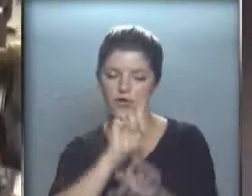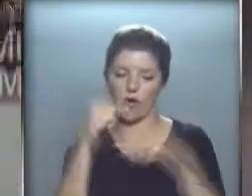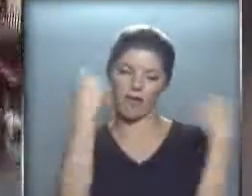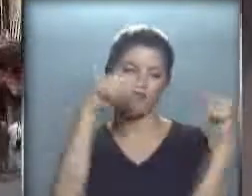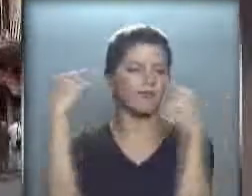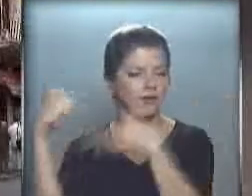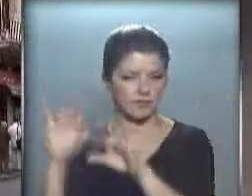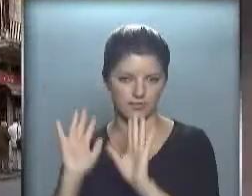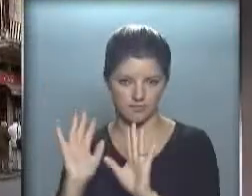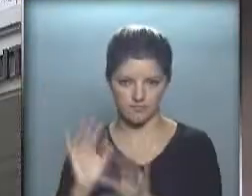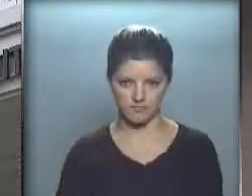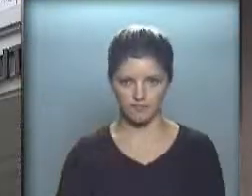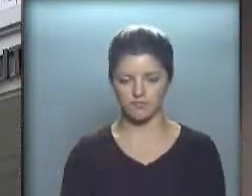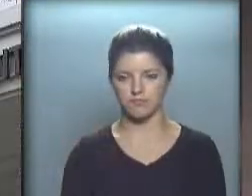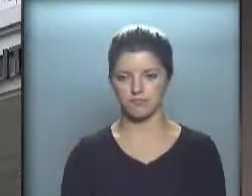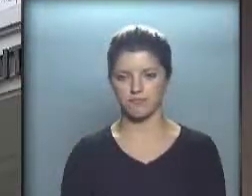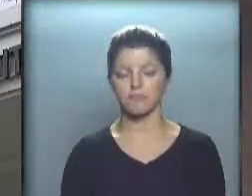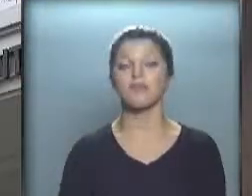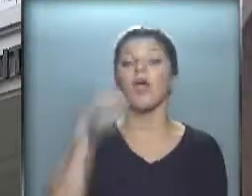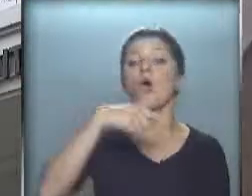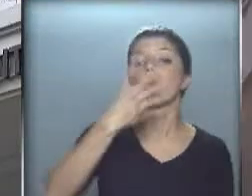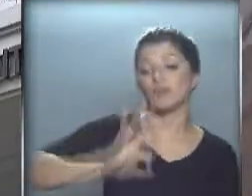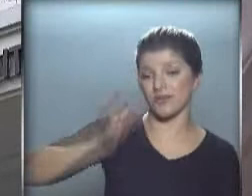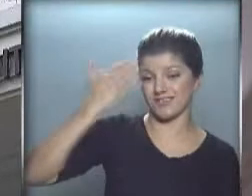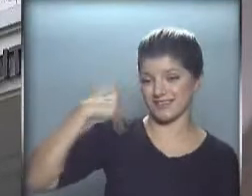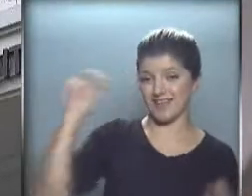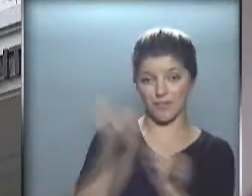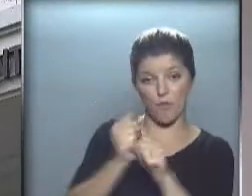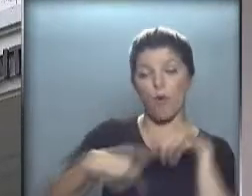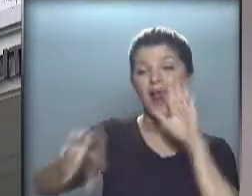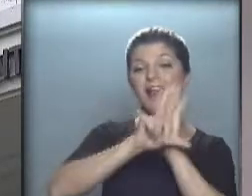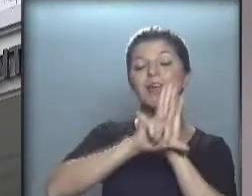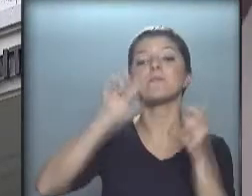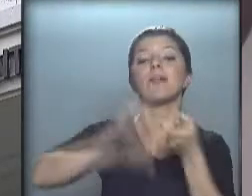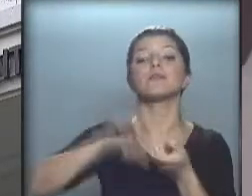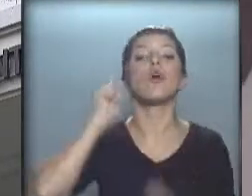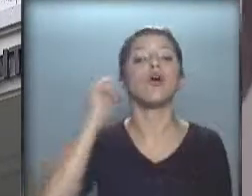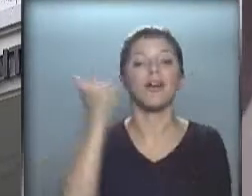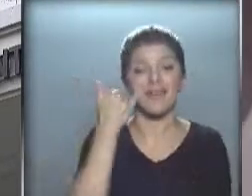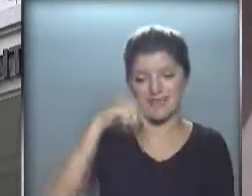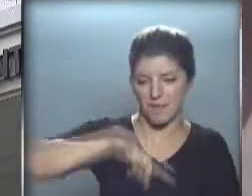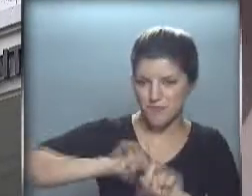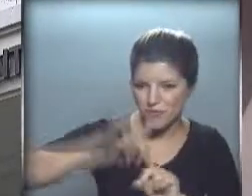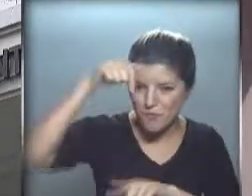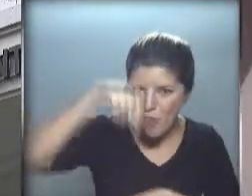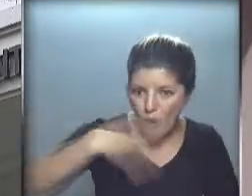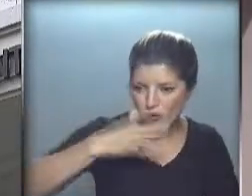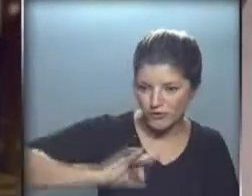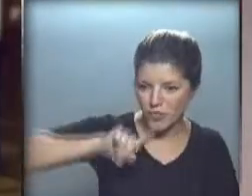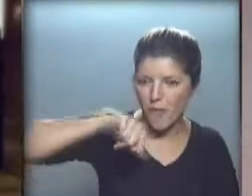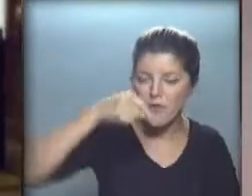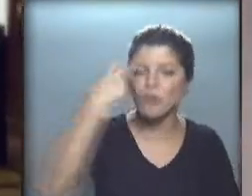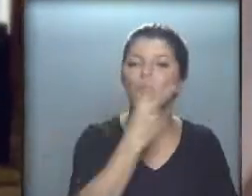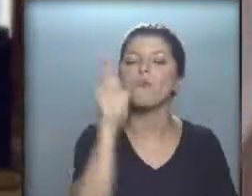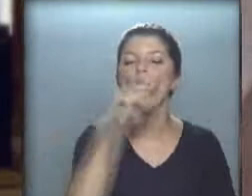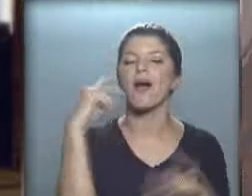negro. Se cumplieron cuatro años de la sanción de la ley de matrimonio igualitario. En coincidencia, dos mujeres rusas